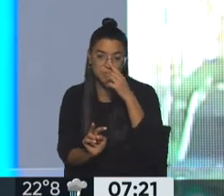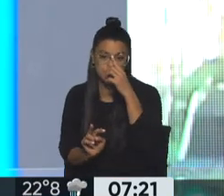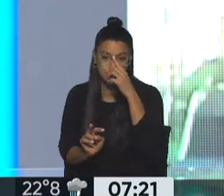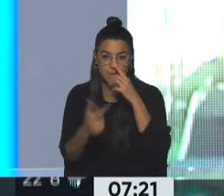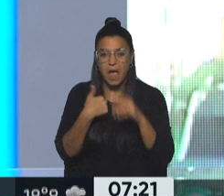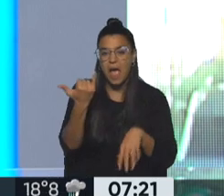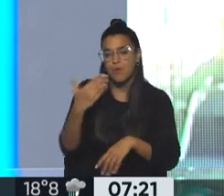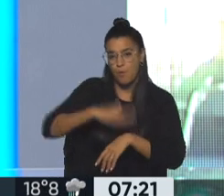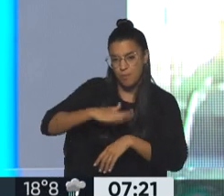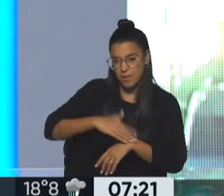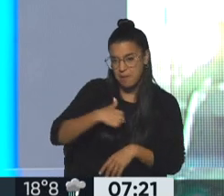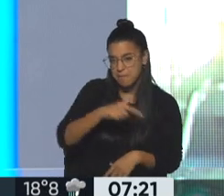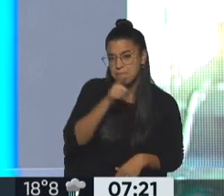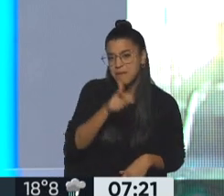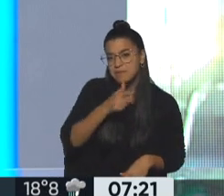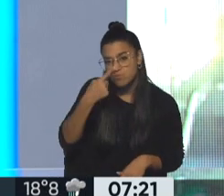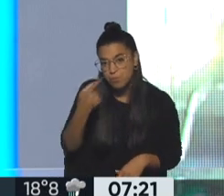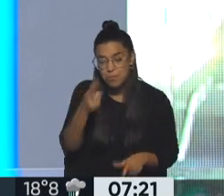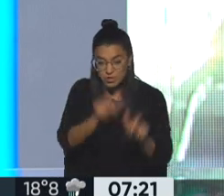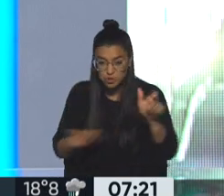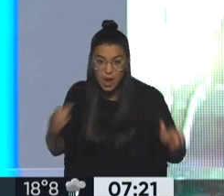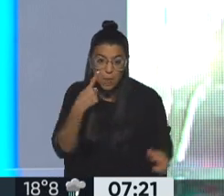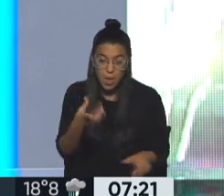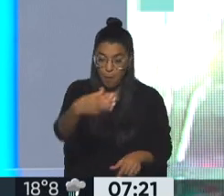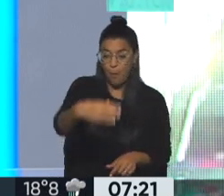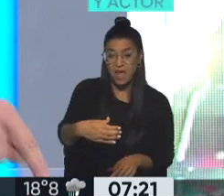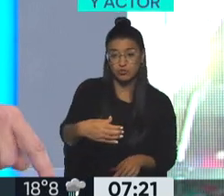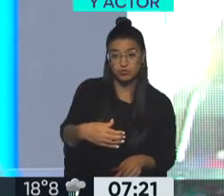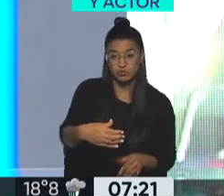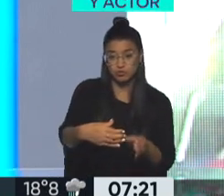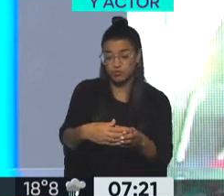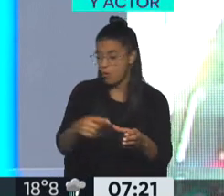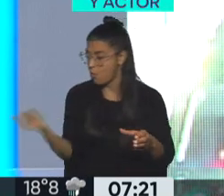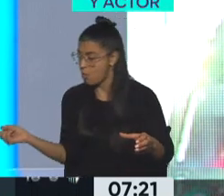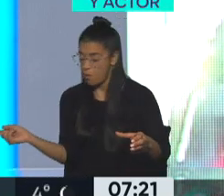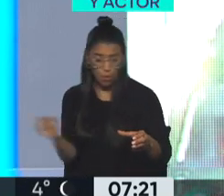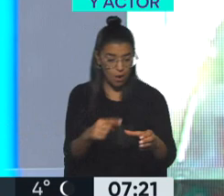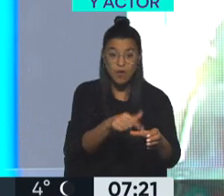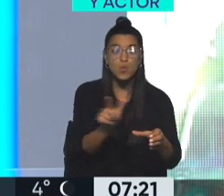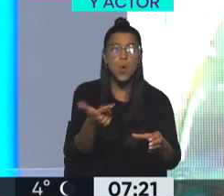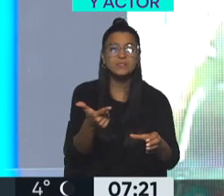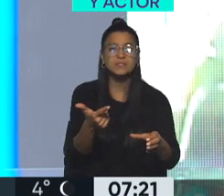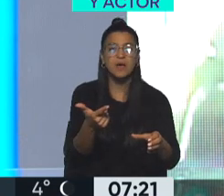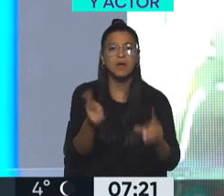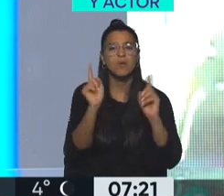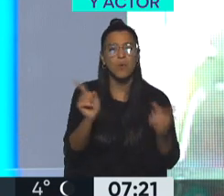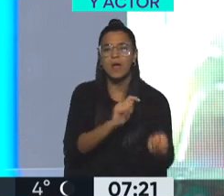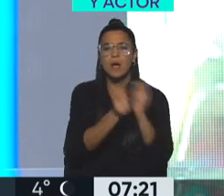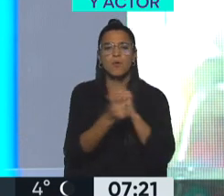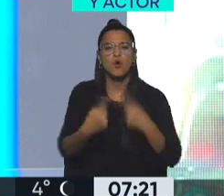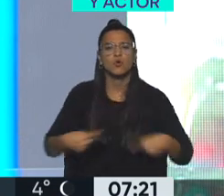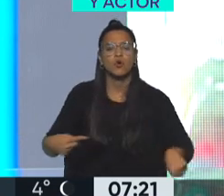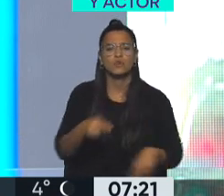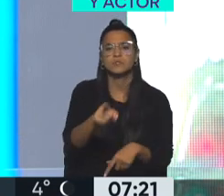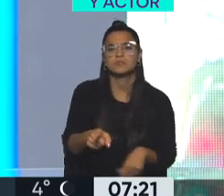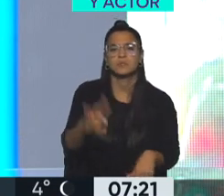Hay momentos donde me parecía muy interesante que la gente vea un vaso, vaya para allá y cuando vuelva ese vaso no está, y sin embargo se transformó en otra cosa. Es